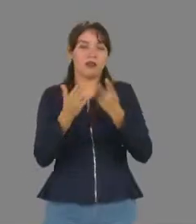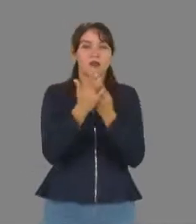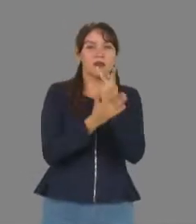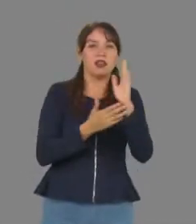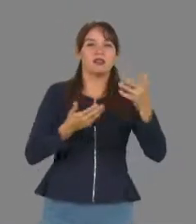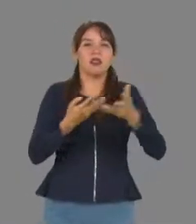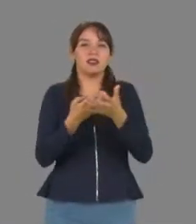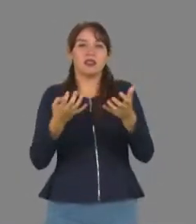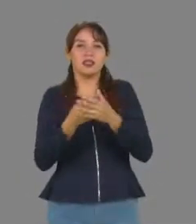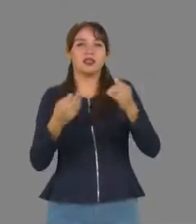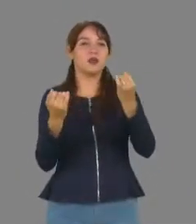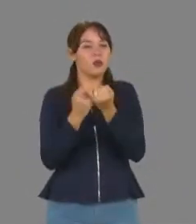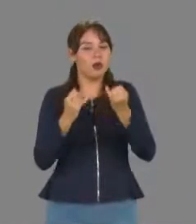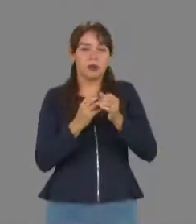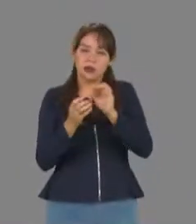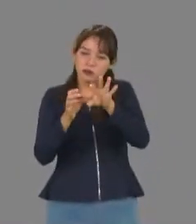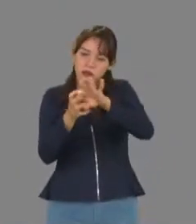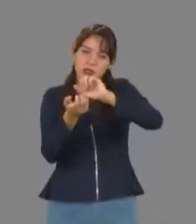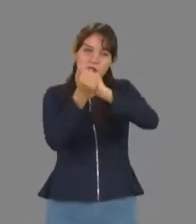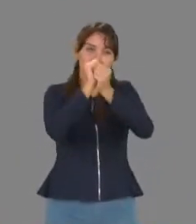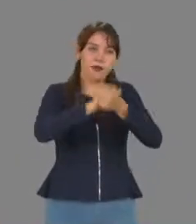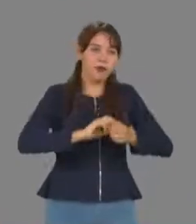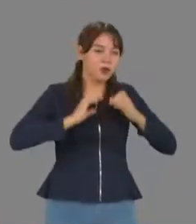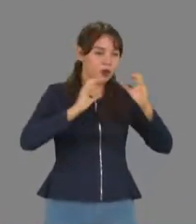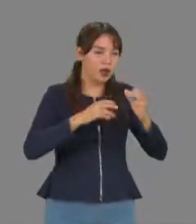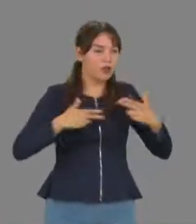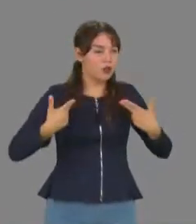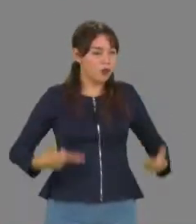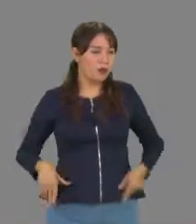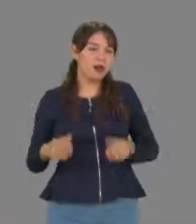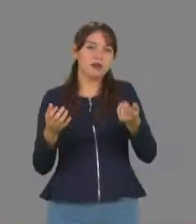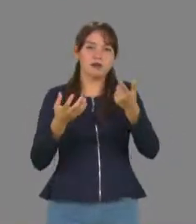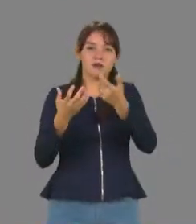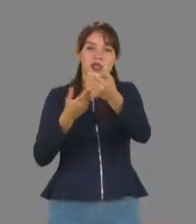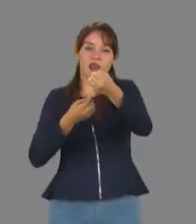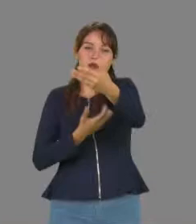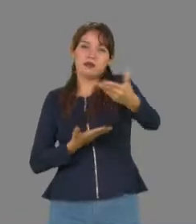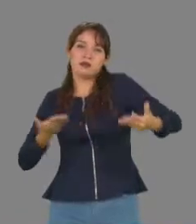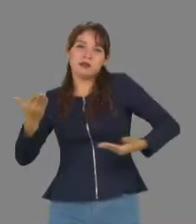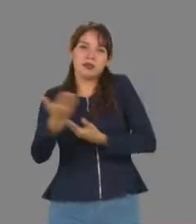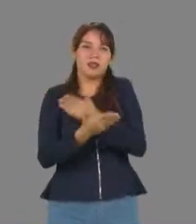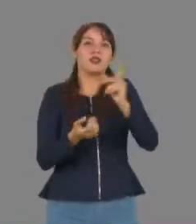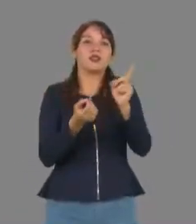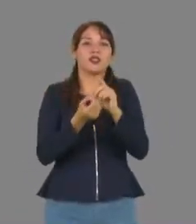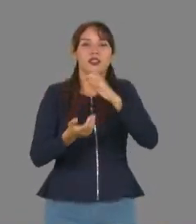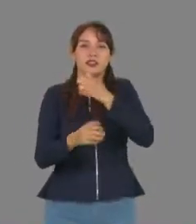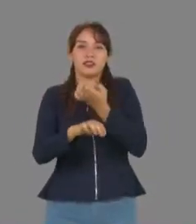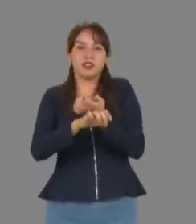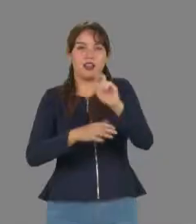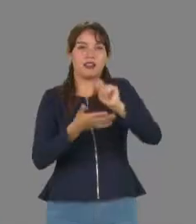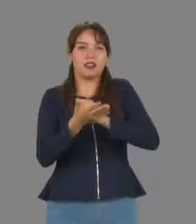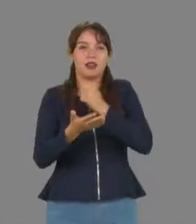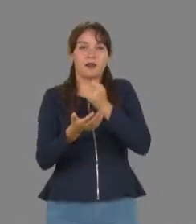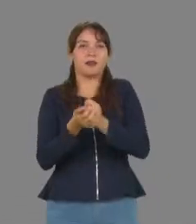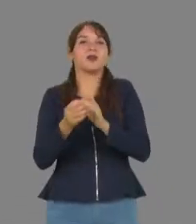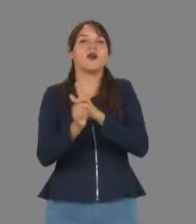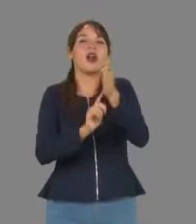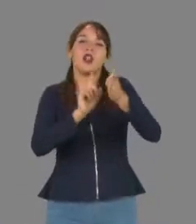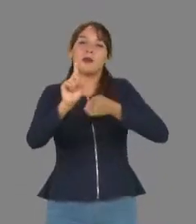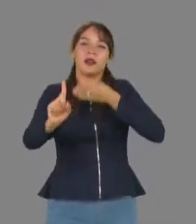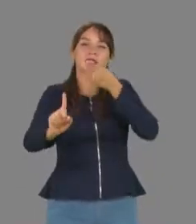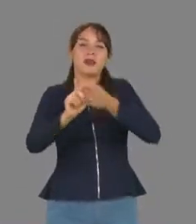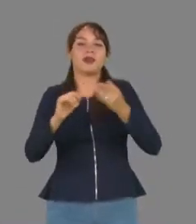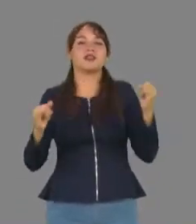y formar recursos humanos de alto nivel atendiendo las demandas sociales para el desarrollo del estado de Tamaulipas y la región es la misión del